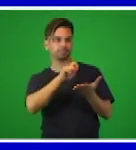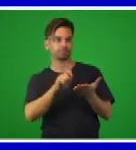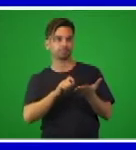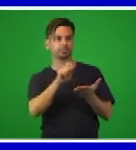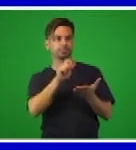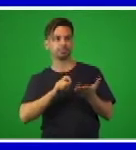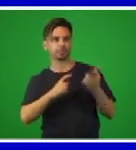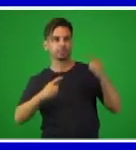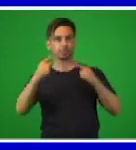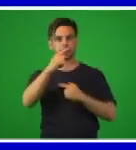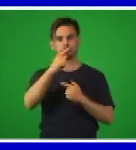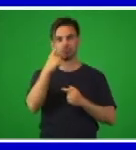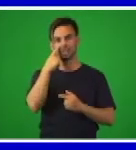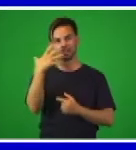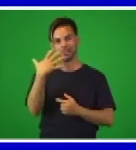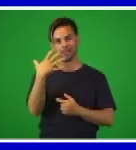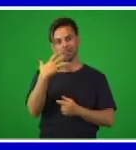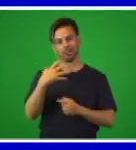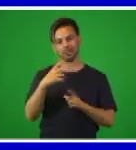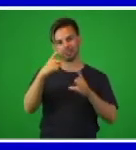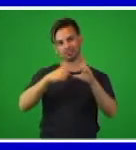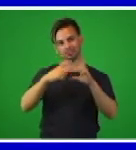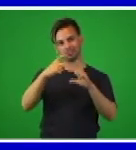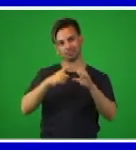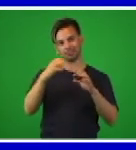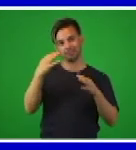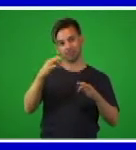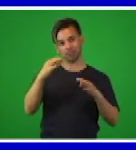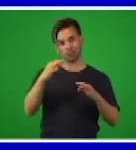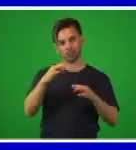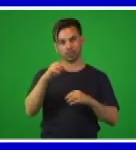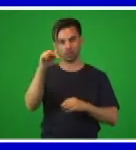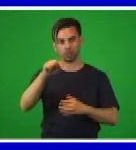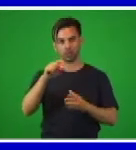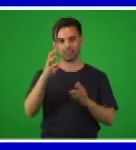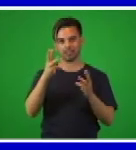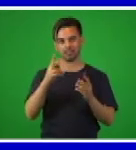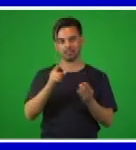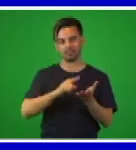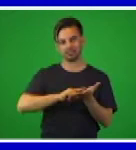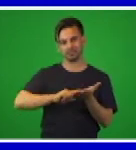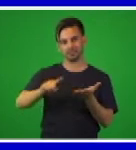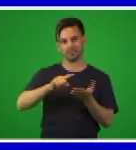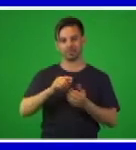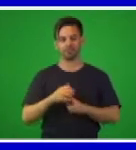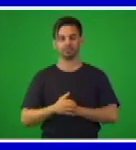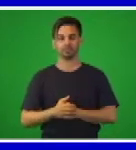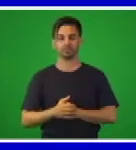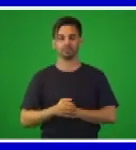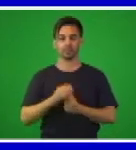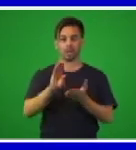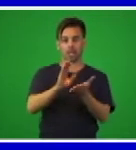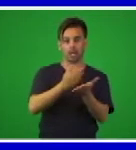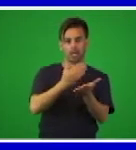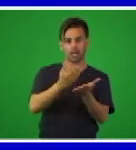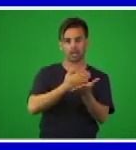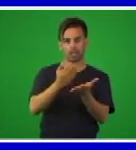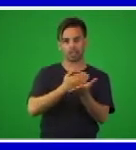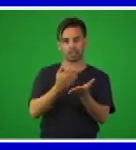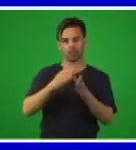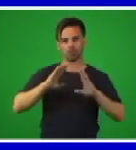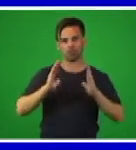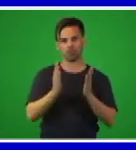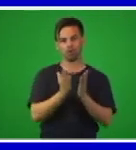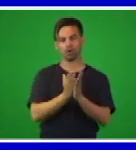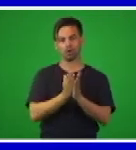consultar para el trabajo de esta semana. En su libro de lectura, que los tienen todos en sus puestos, van a trabajar